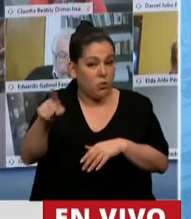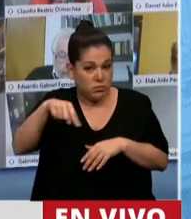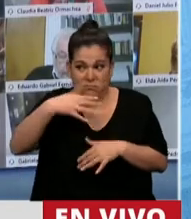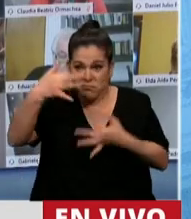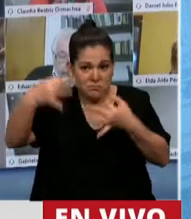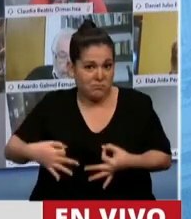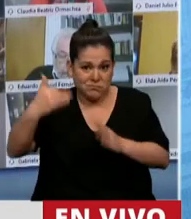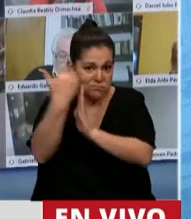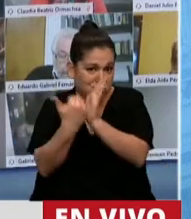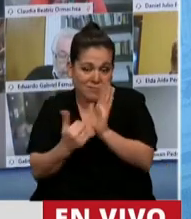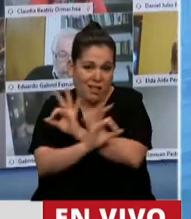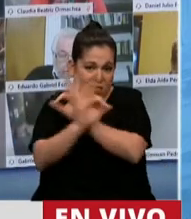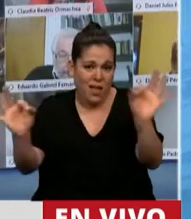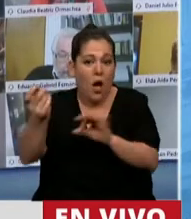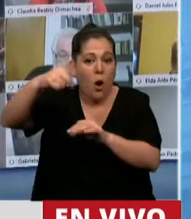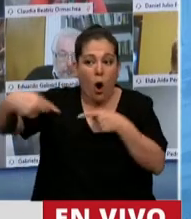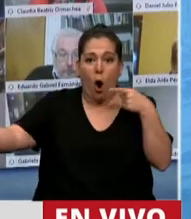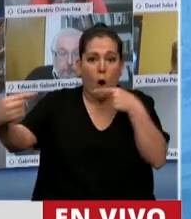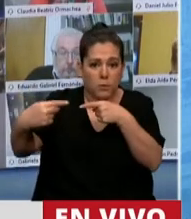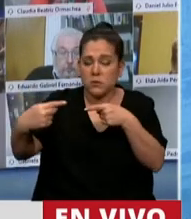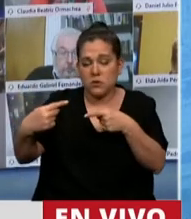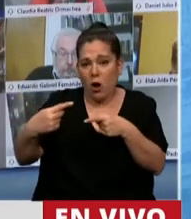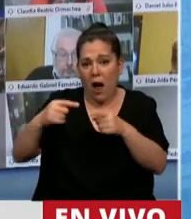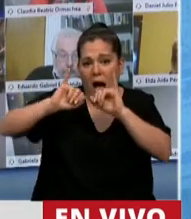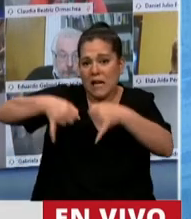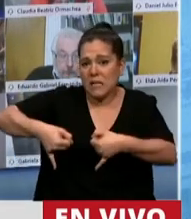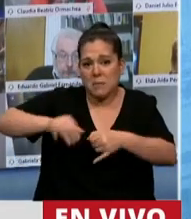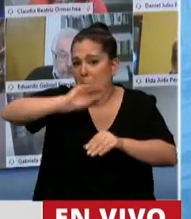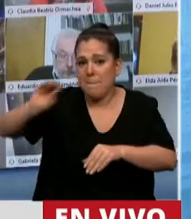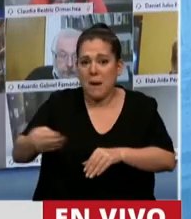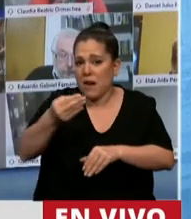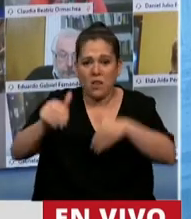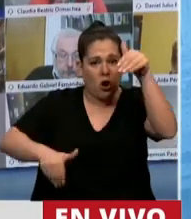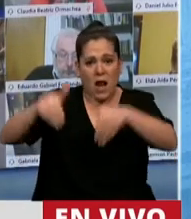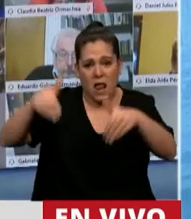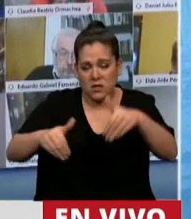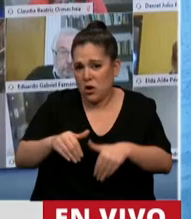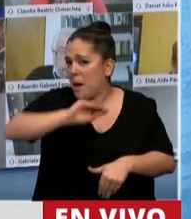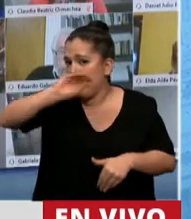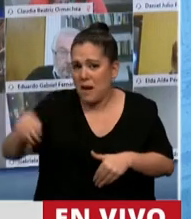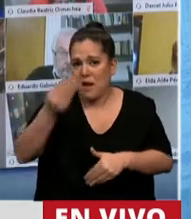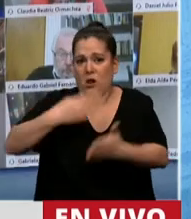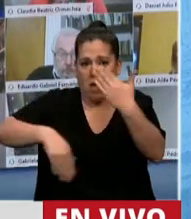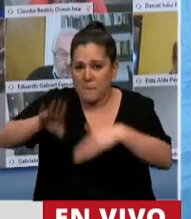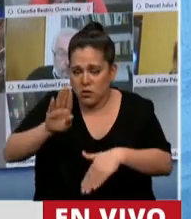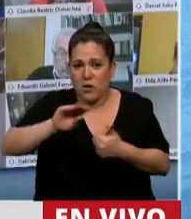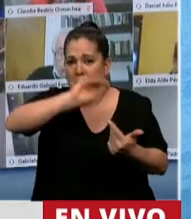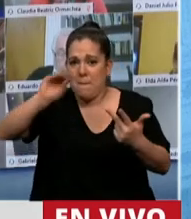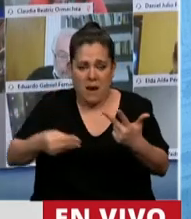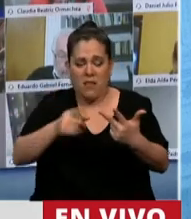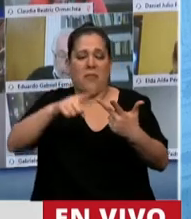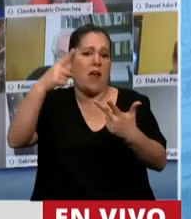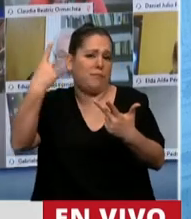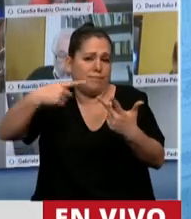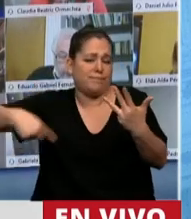Señores de la oposición perdieron las elecciones, perdieron la mayoría, perdieron las facultades de